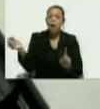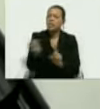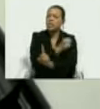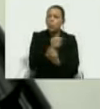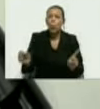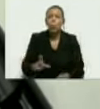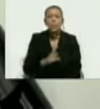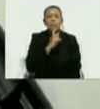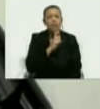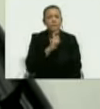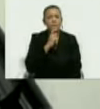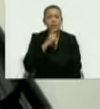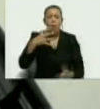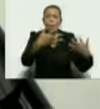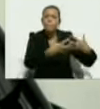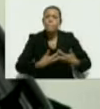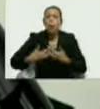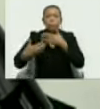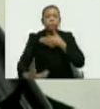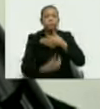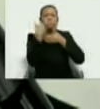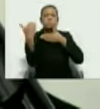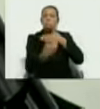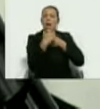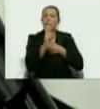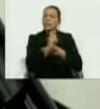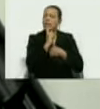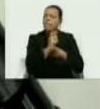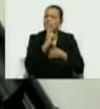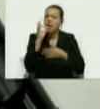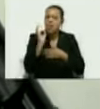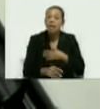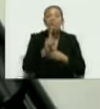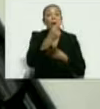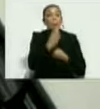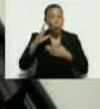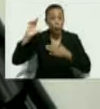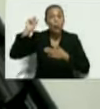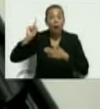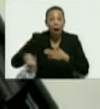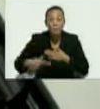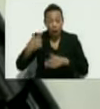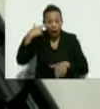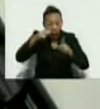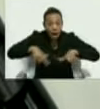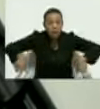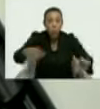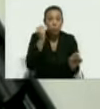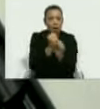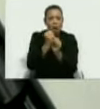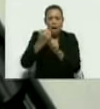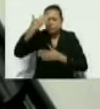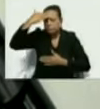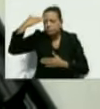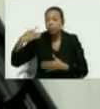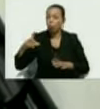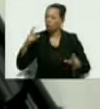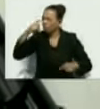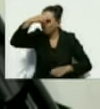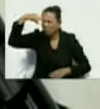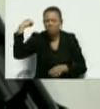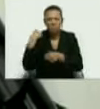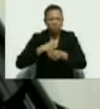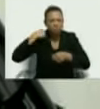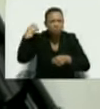cruelmente por el imperialismo norteamericano también juramos desde acá trabajar incansablemente por el